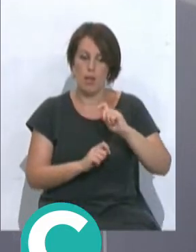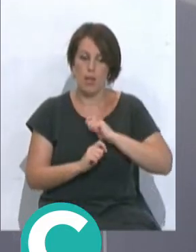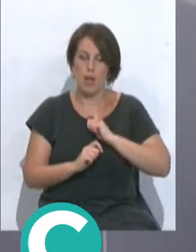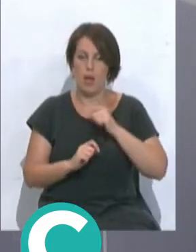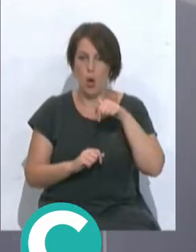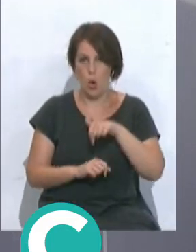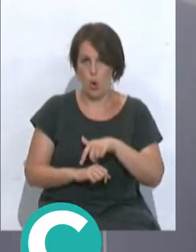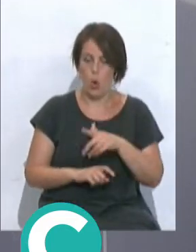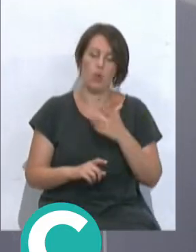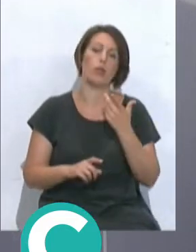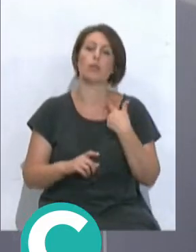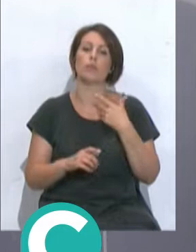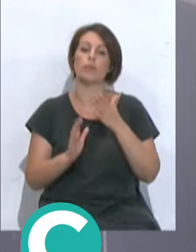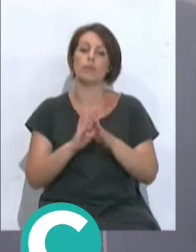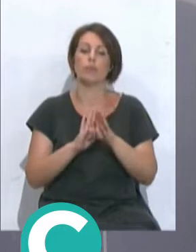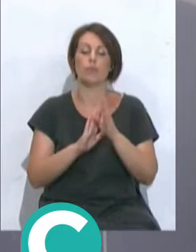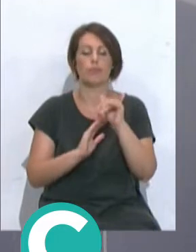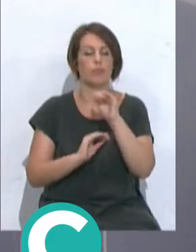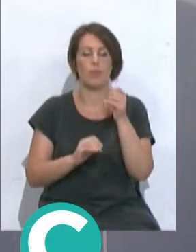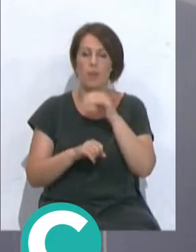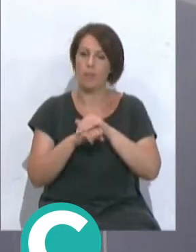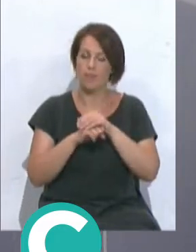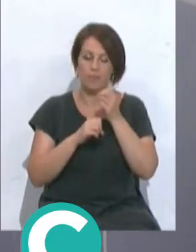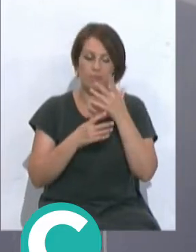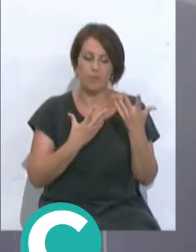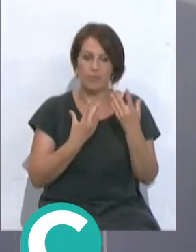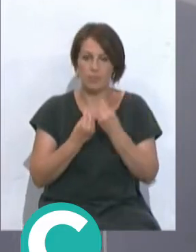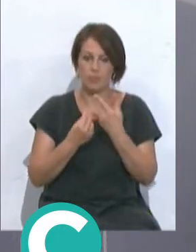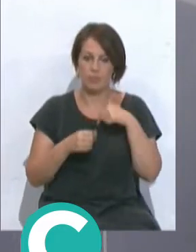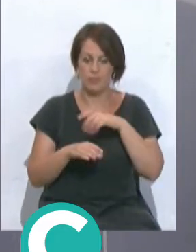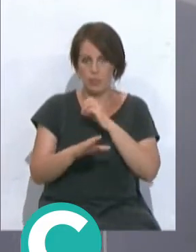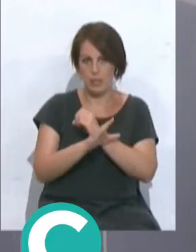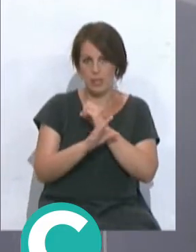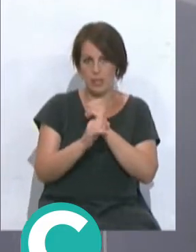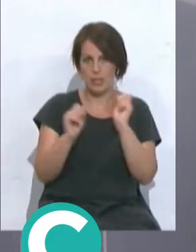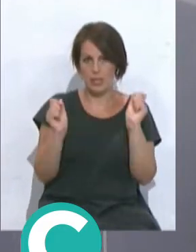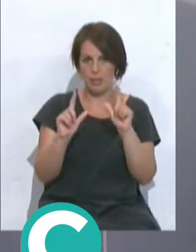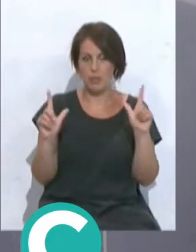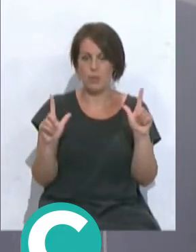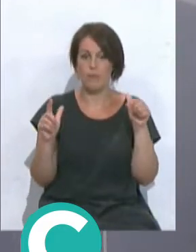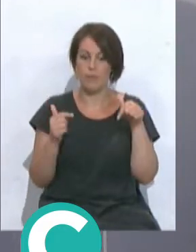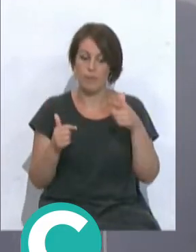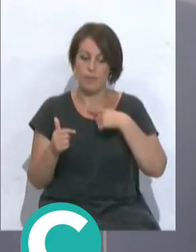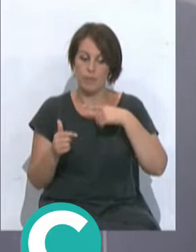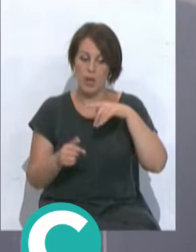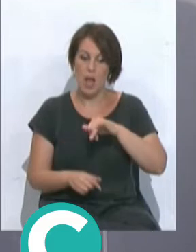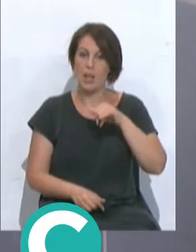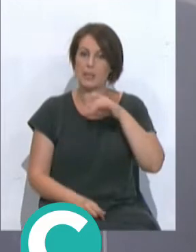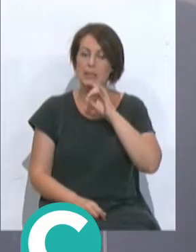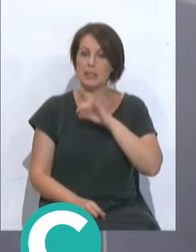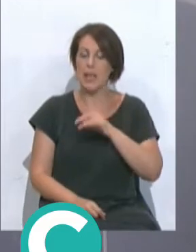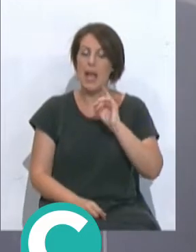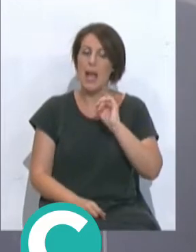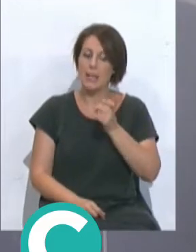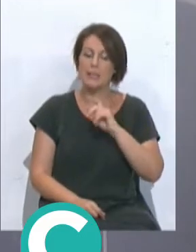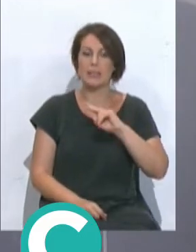jornada, seguimos saludando a buenos amigos que nos acompañan al plató de Onda Cádiz Televisión, tenemos con nosotros al